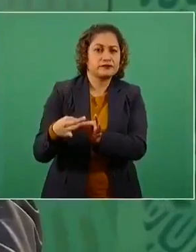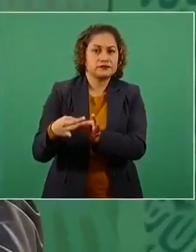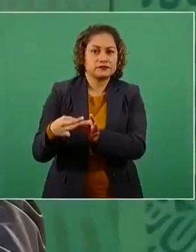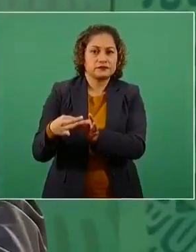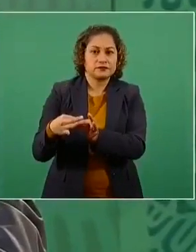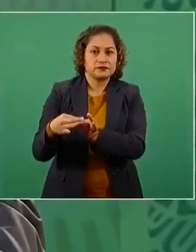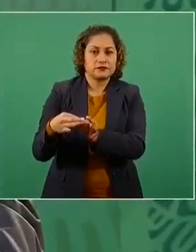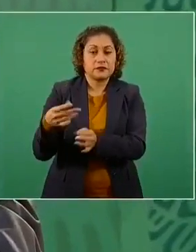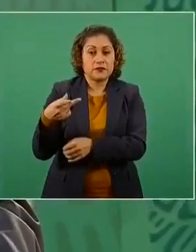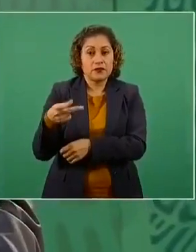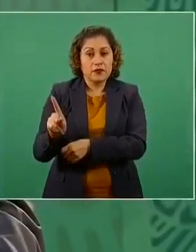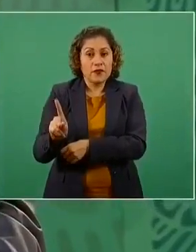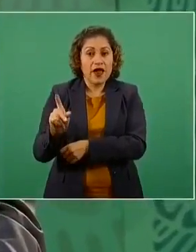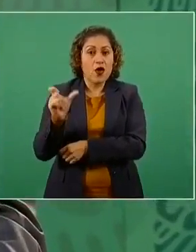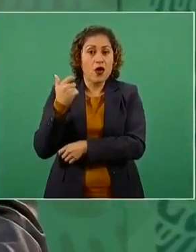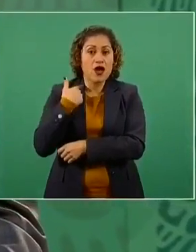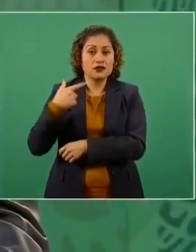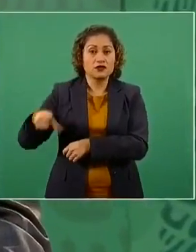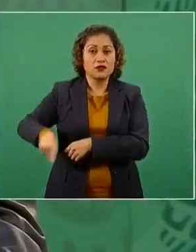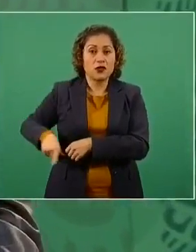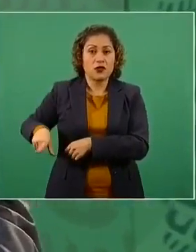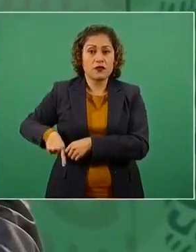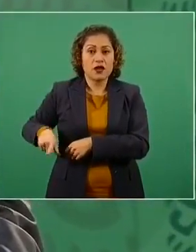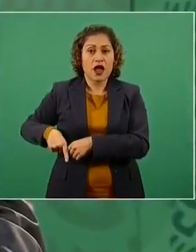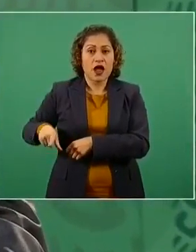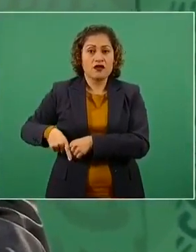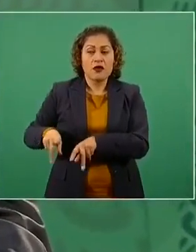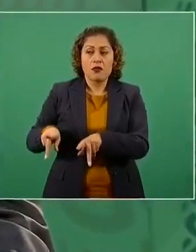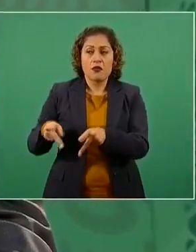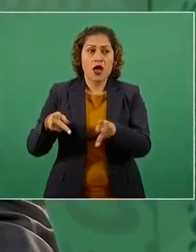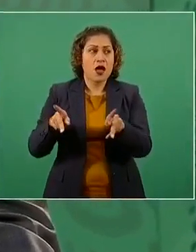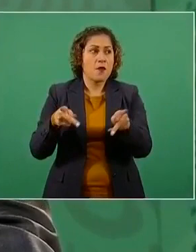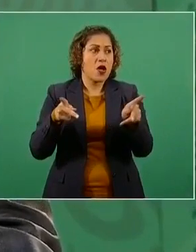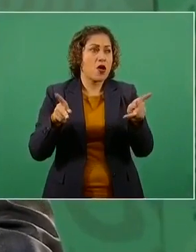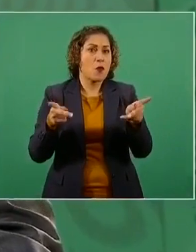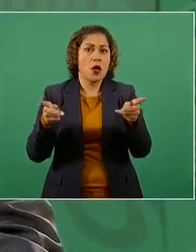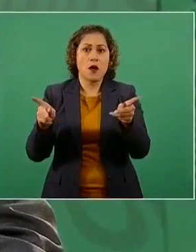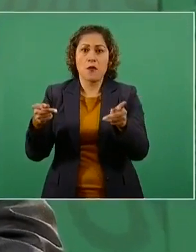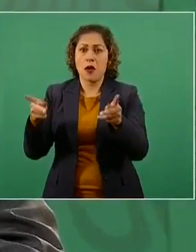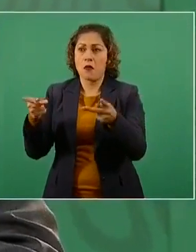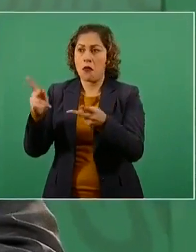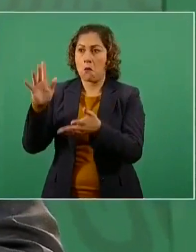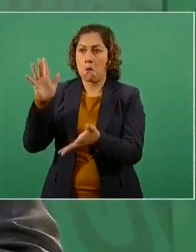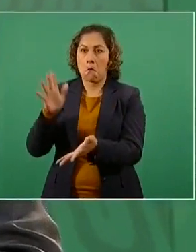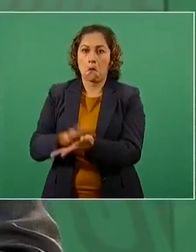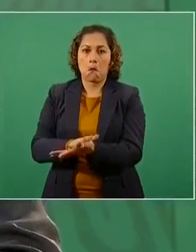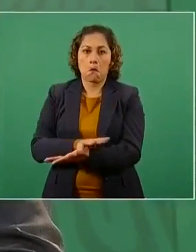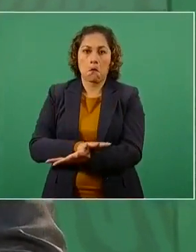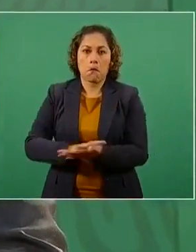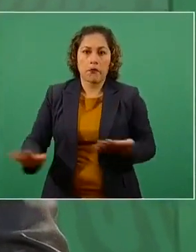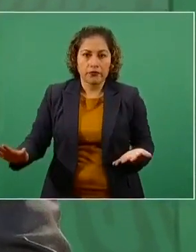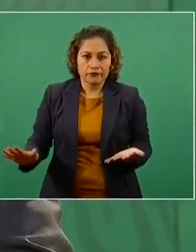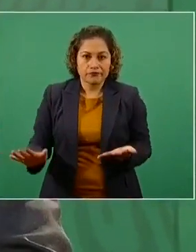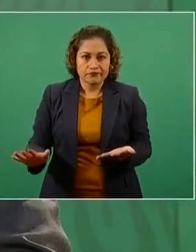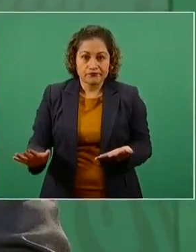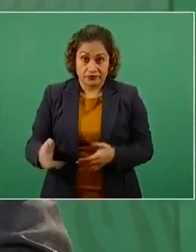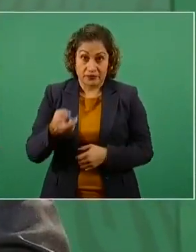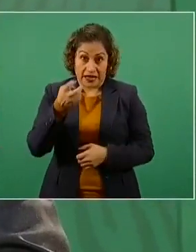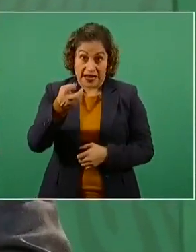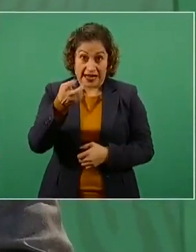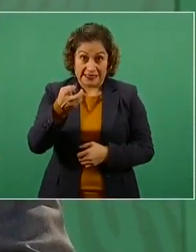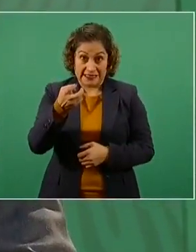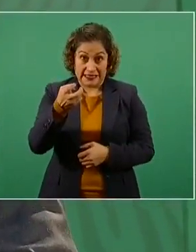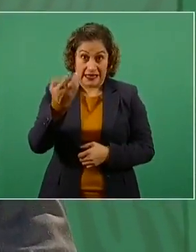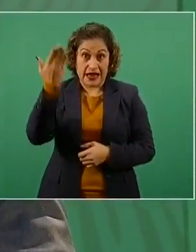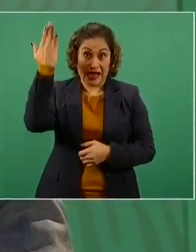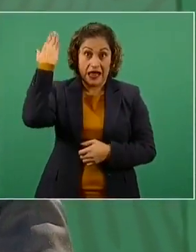Esta mañana el presidente Andrés Manuel López Obrador dijo que México no puede depender de los Estados Unidos de América por la generación de gas. No